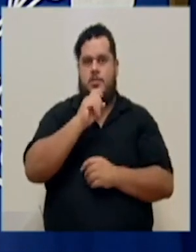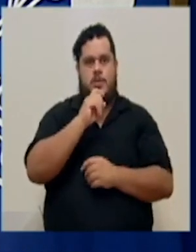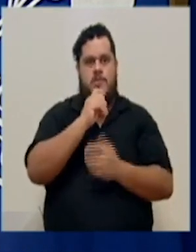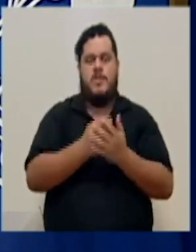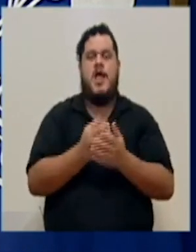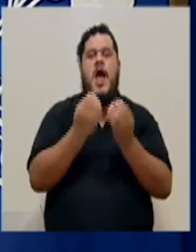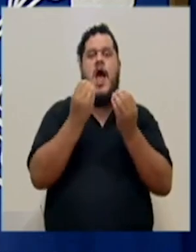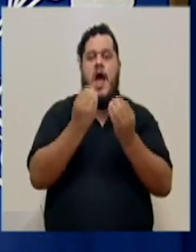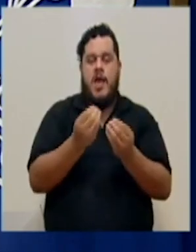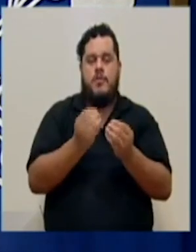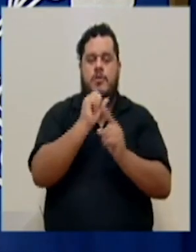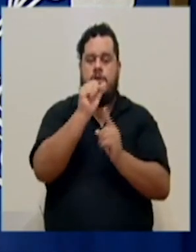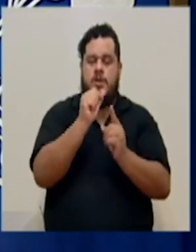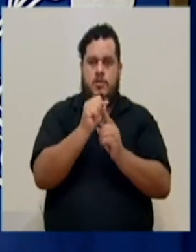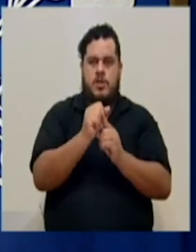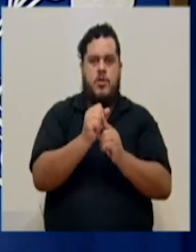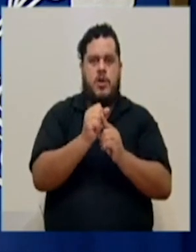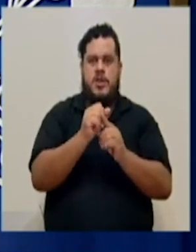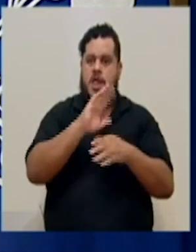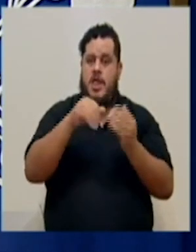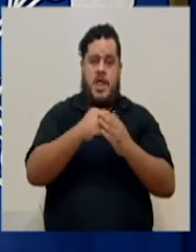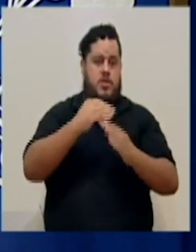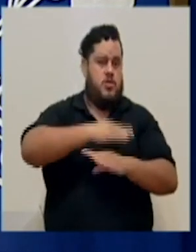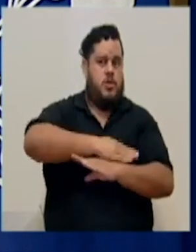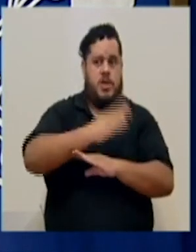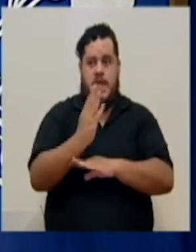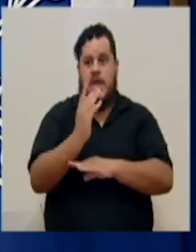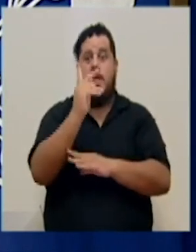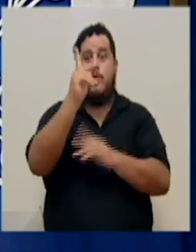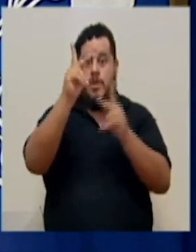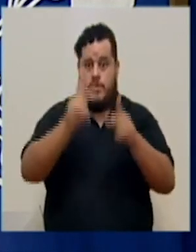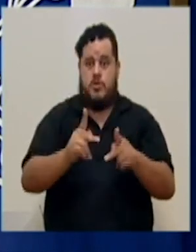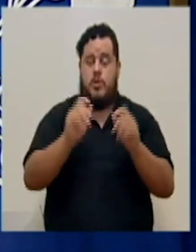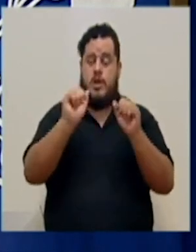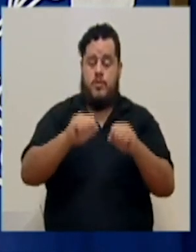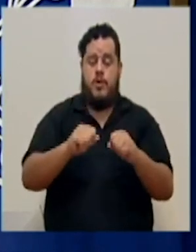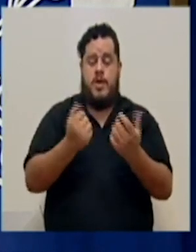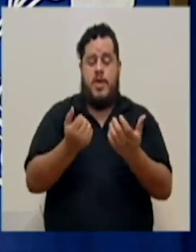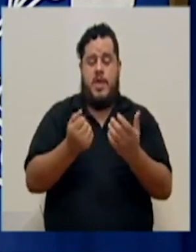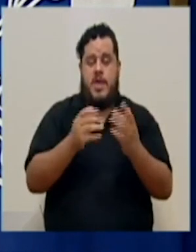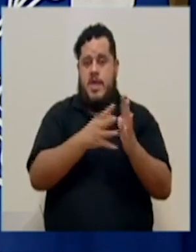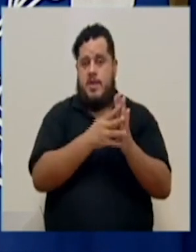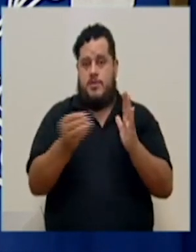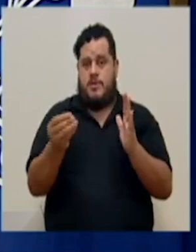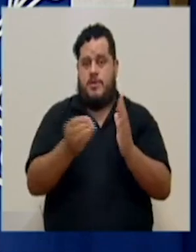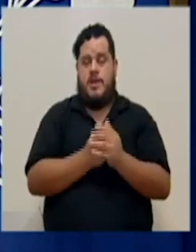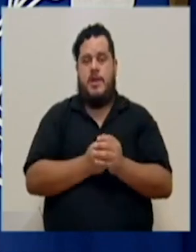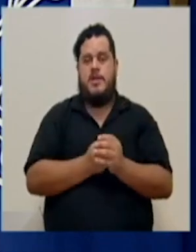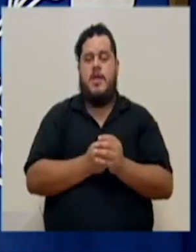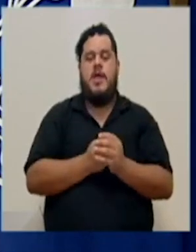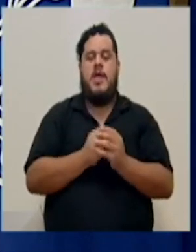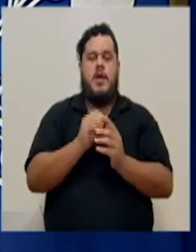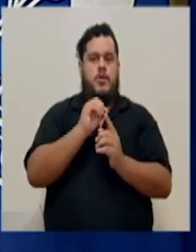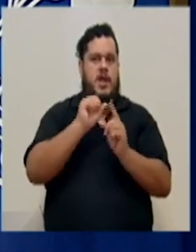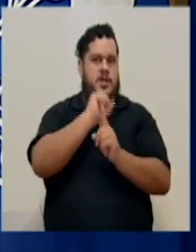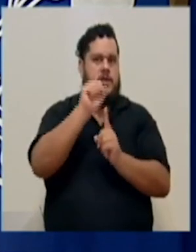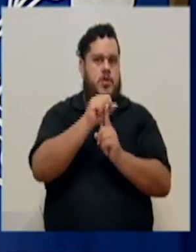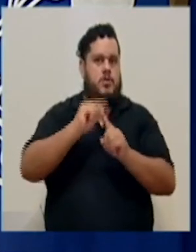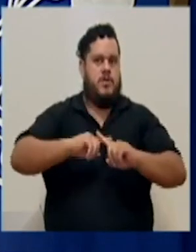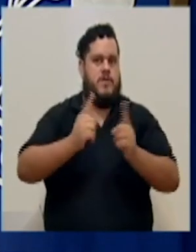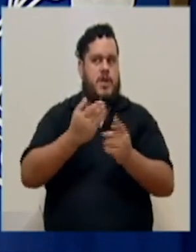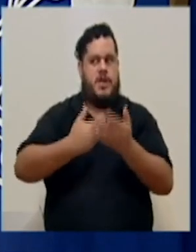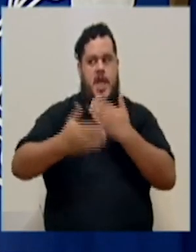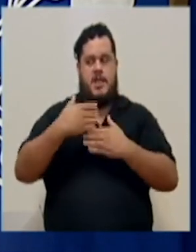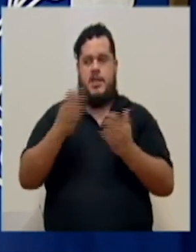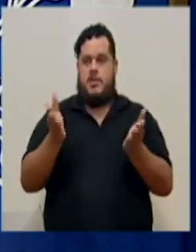cotidiana, en medio de 14 días, en donde la persona puede infectarse. Entonces, llegar a esa determinación como era muy diferente cuando no había transmisión